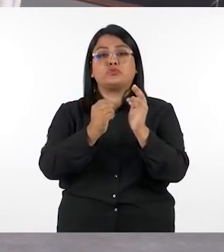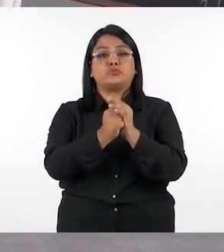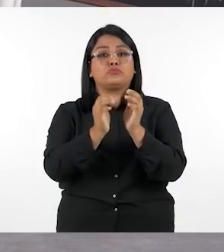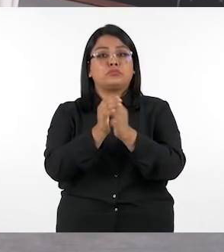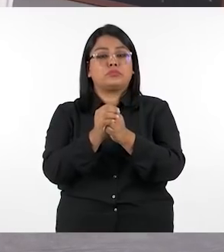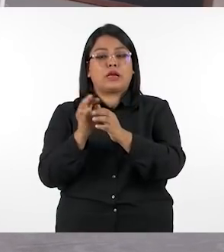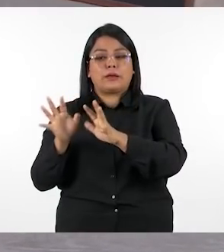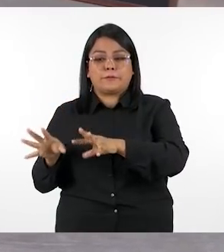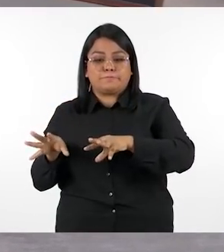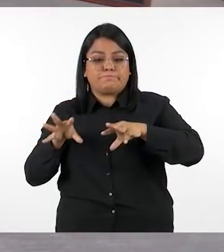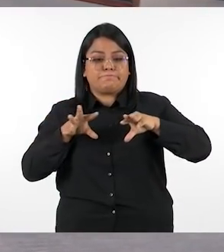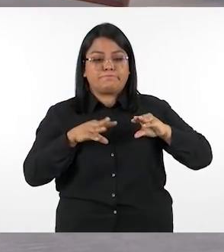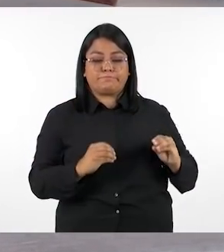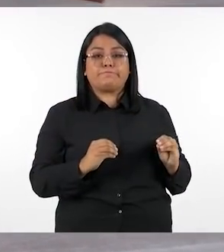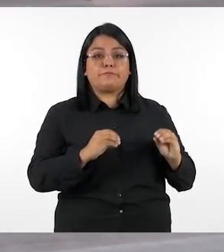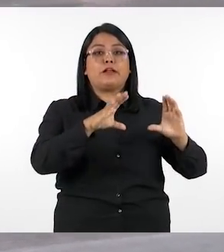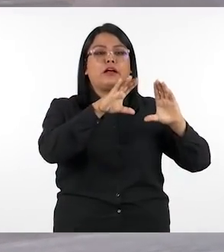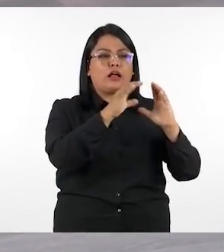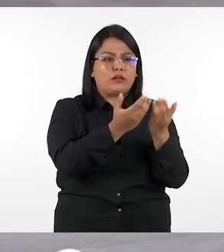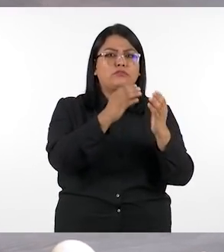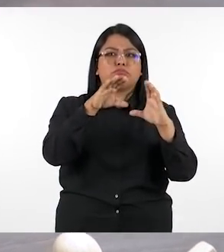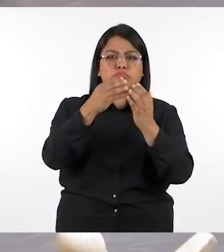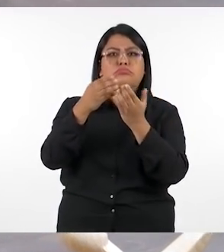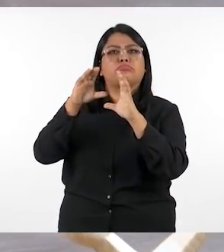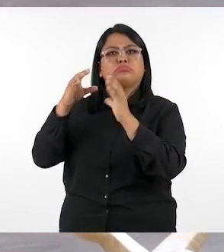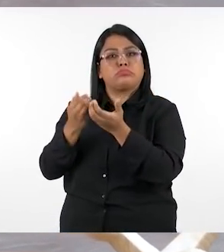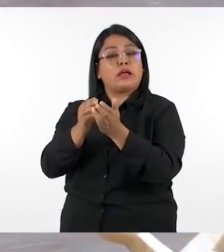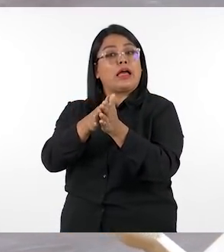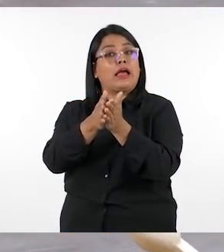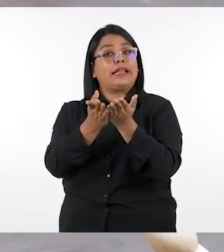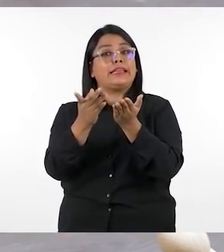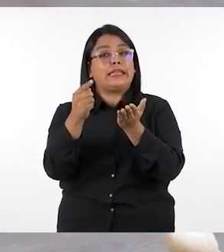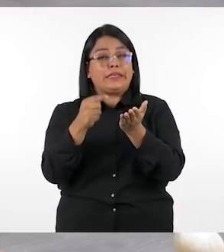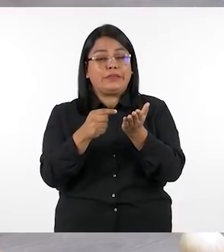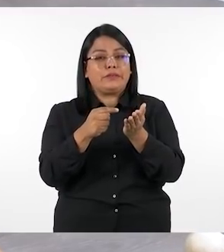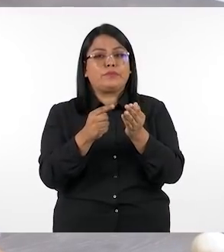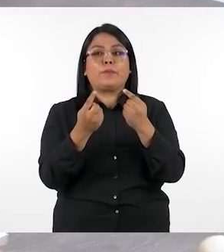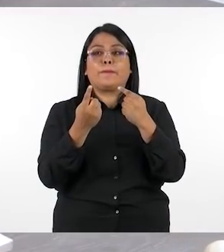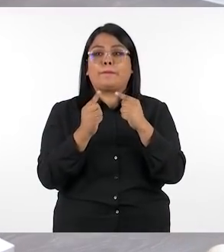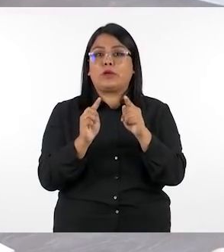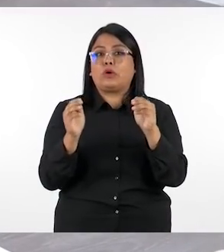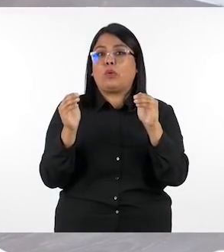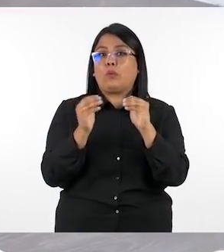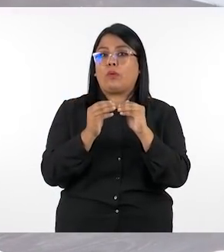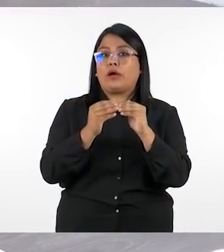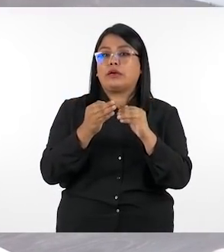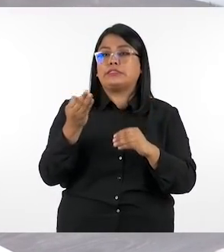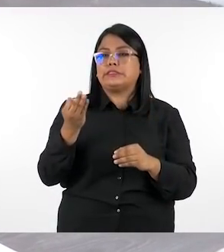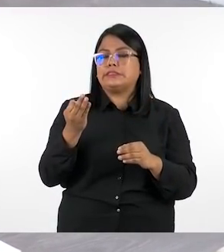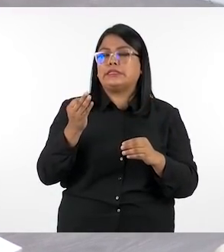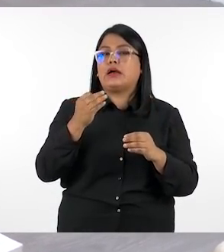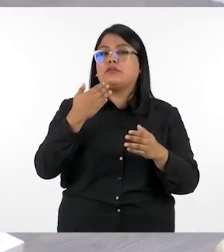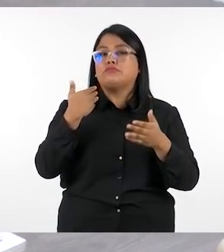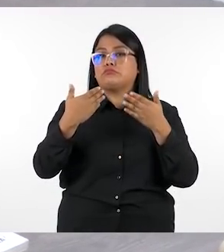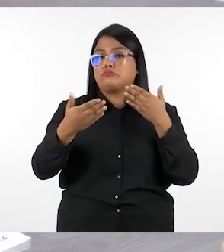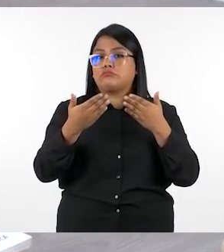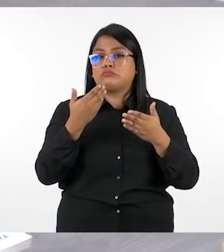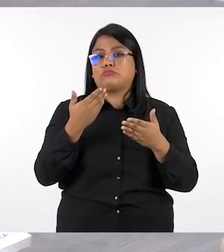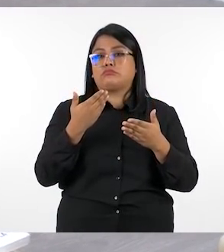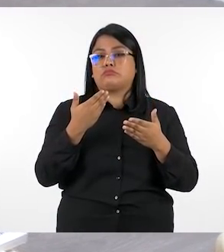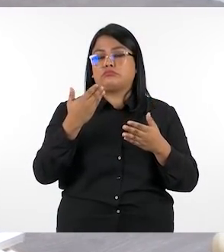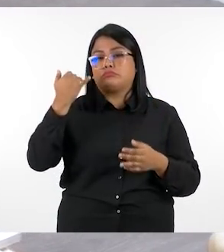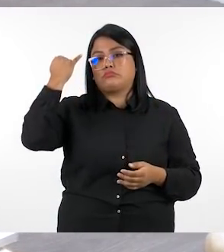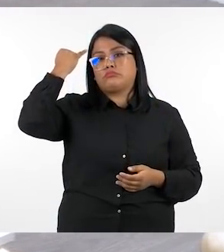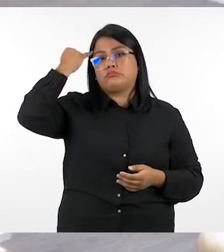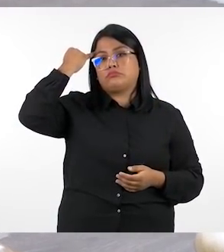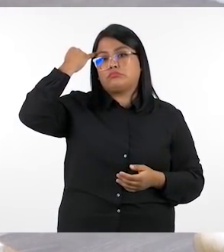problemas aplicado en cada una de las clases de nuestro libro de texto pero además tenemos que comentar algunos